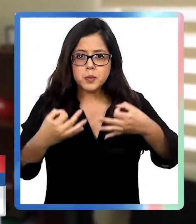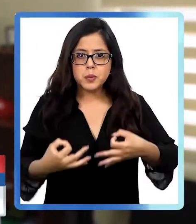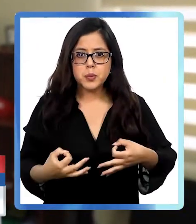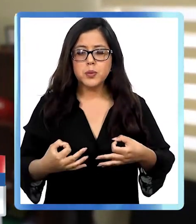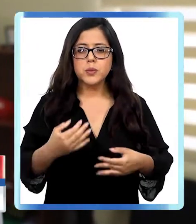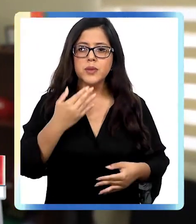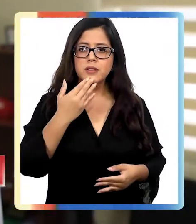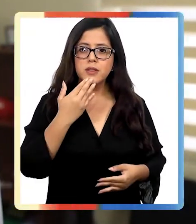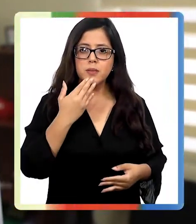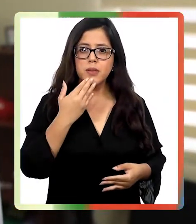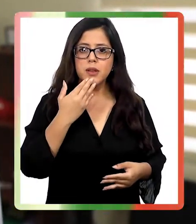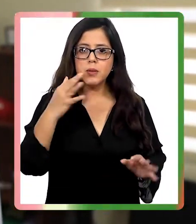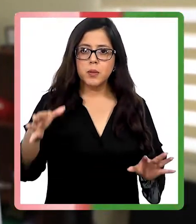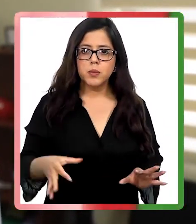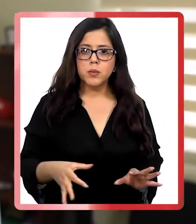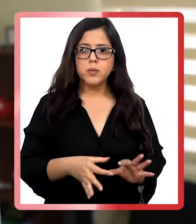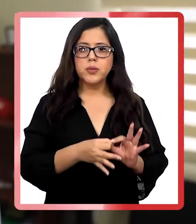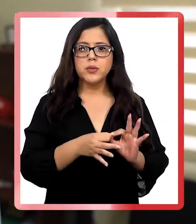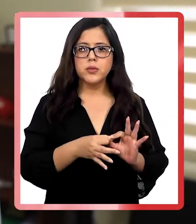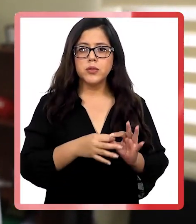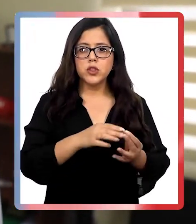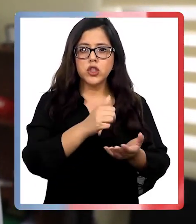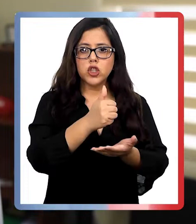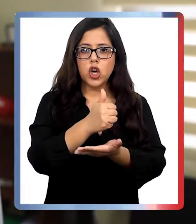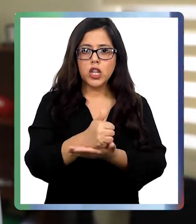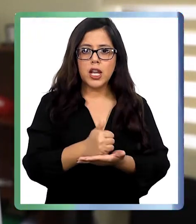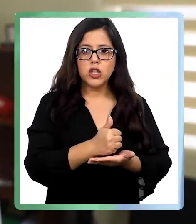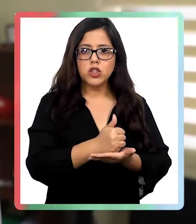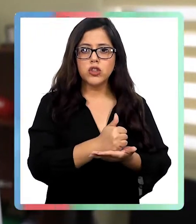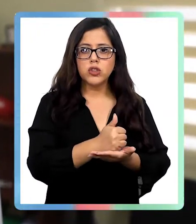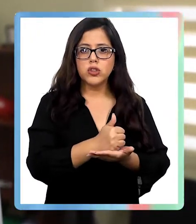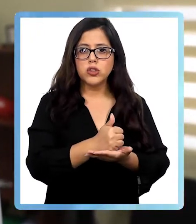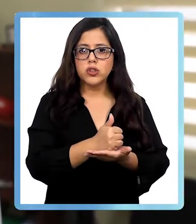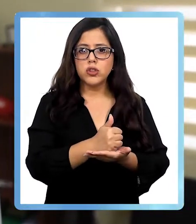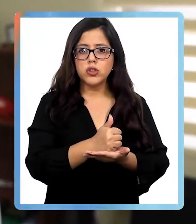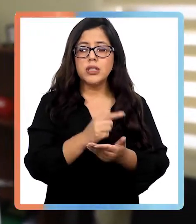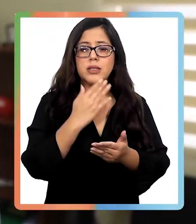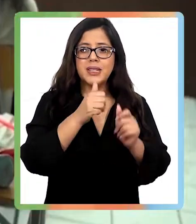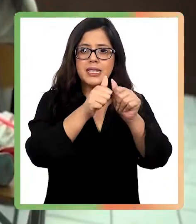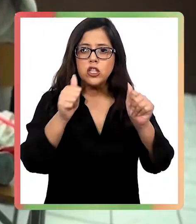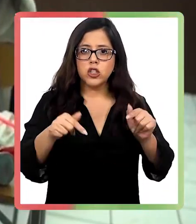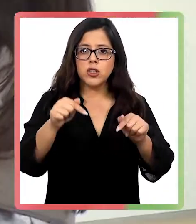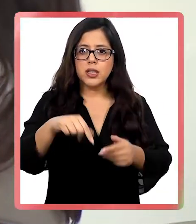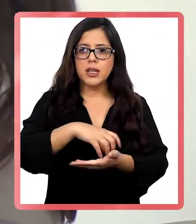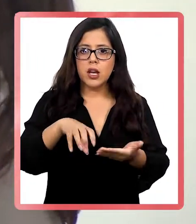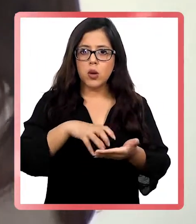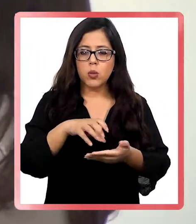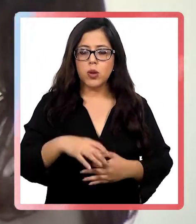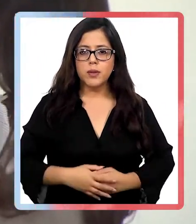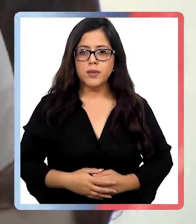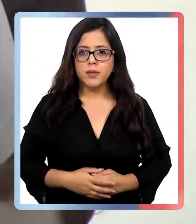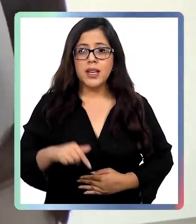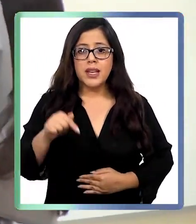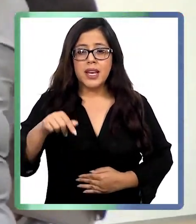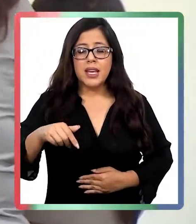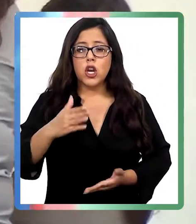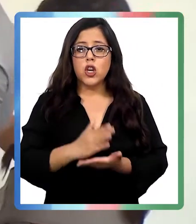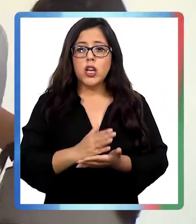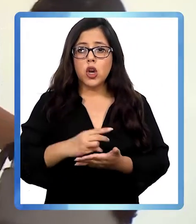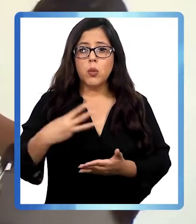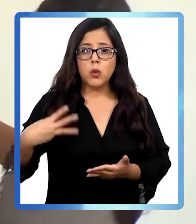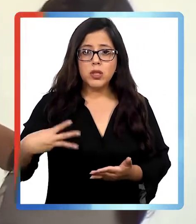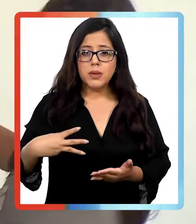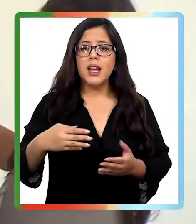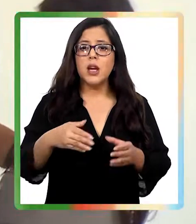sociabilizó con los distintos directores de los establecimientos educacionales de la comuna de Talca. Los colegios municipales tendrán la